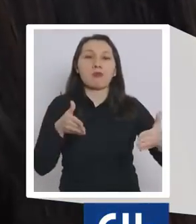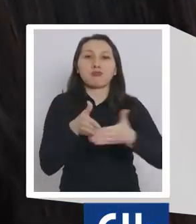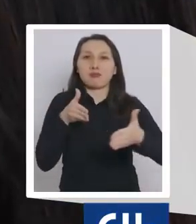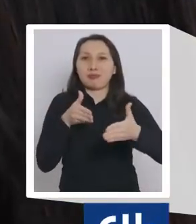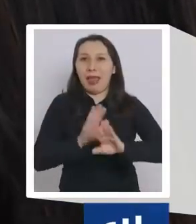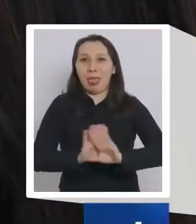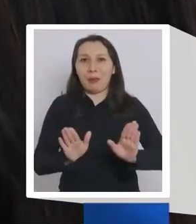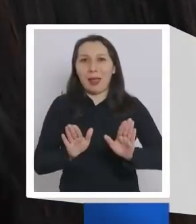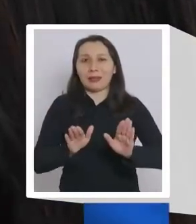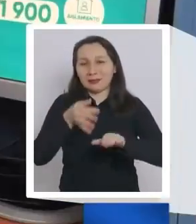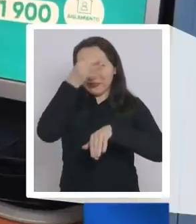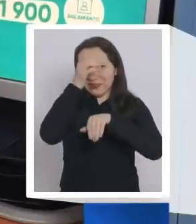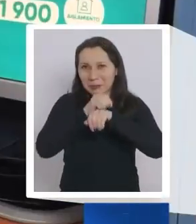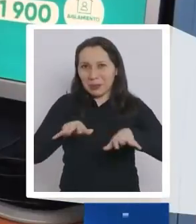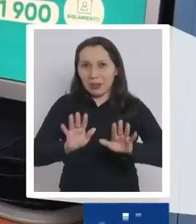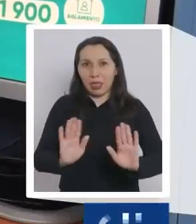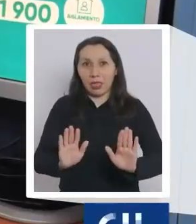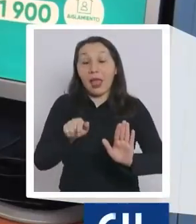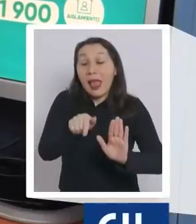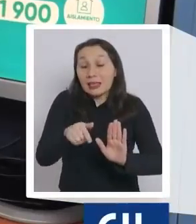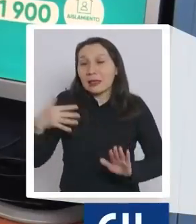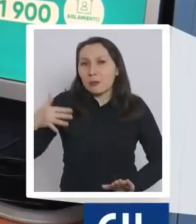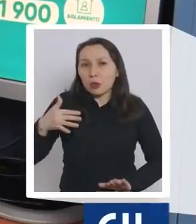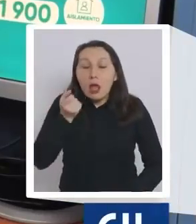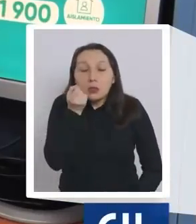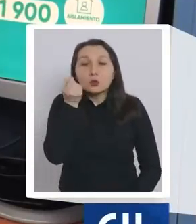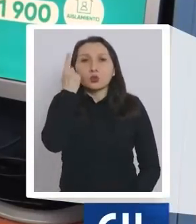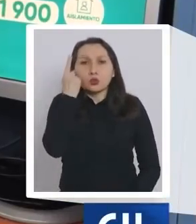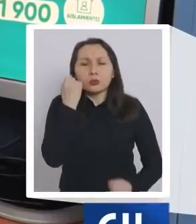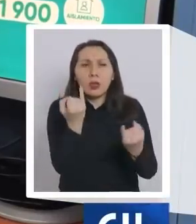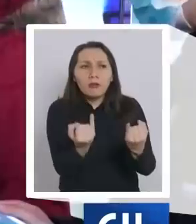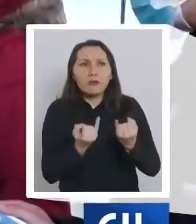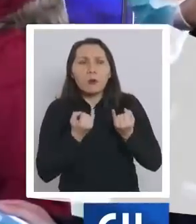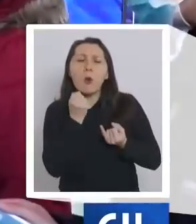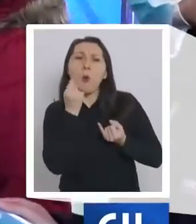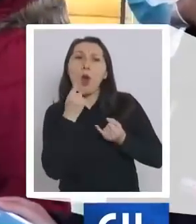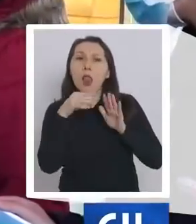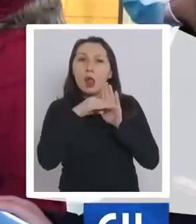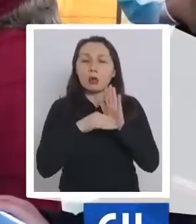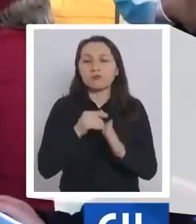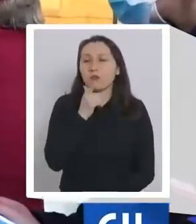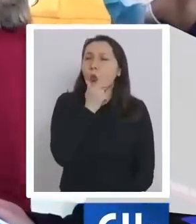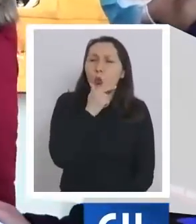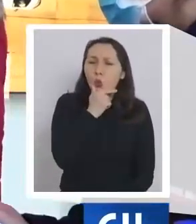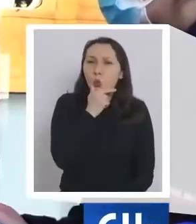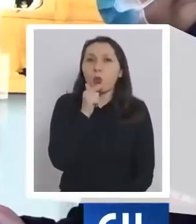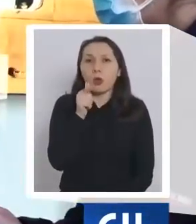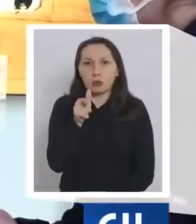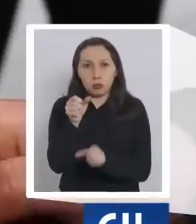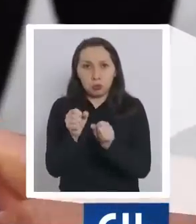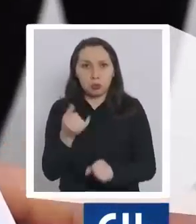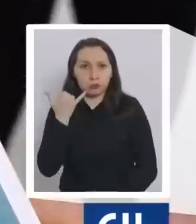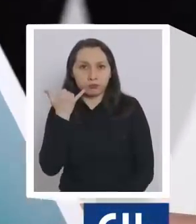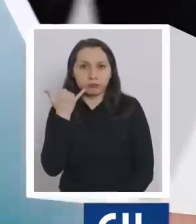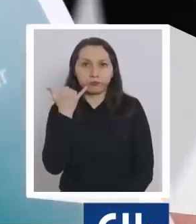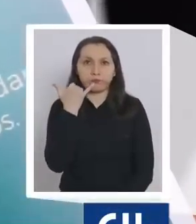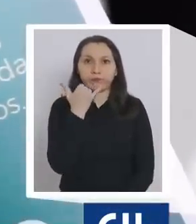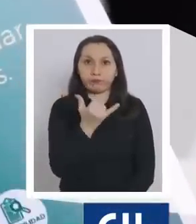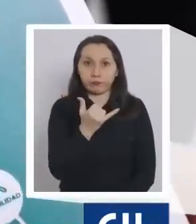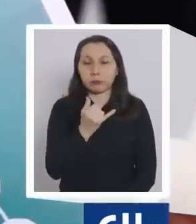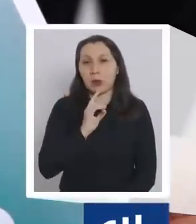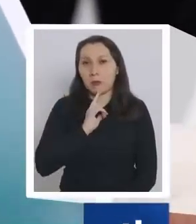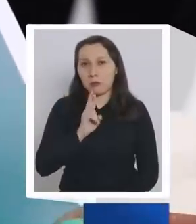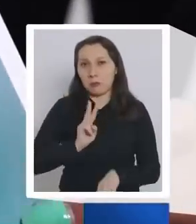coronavirus. Es por ello que es tan relevante que se conozcan dichas medidas y si hay dudas, utilicen este canal para poder